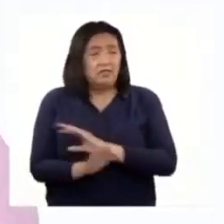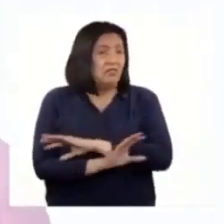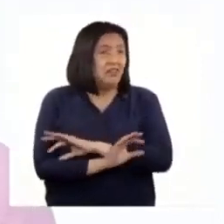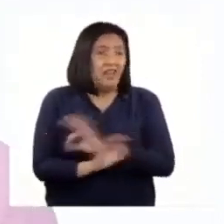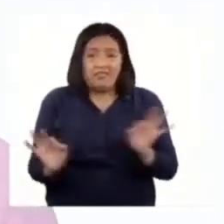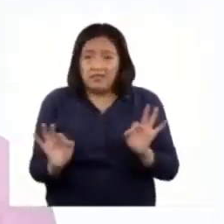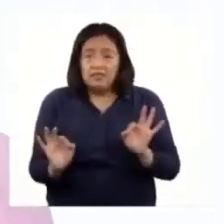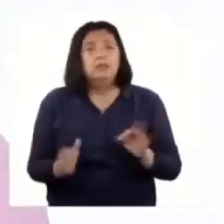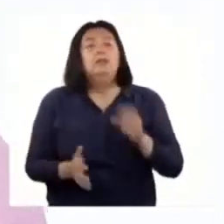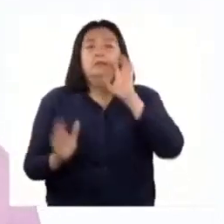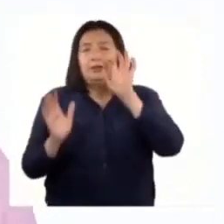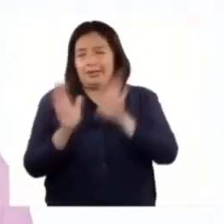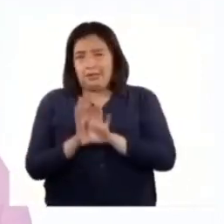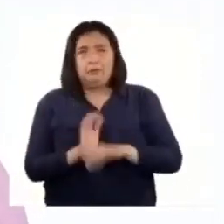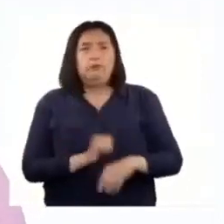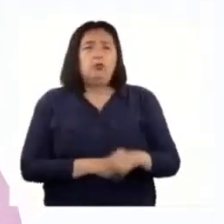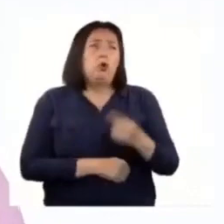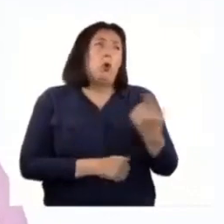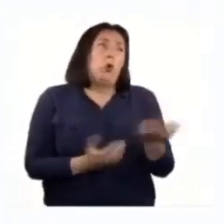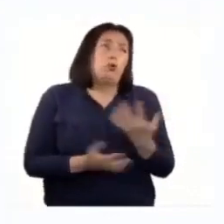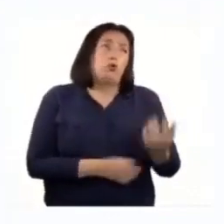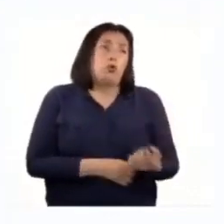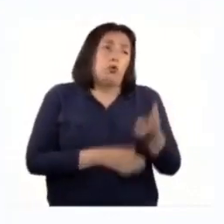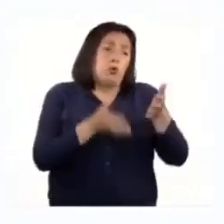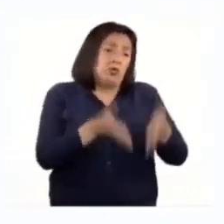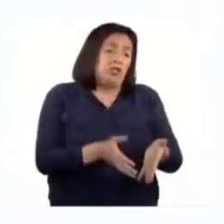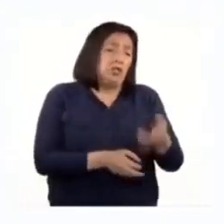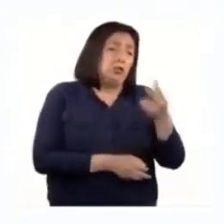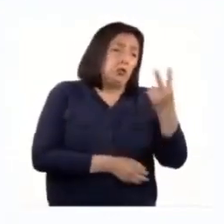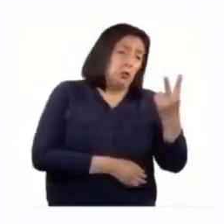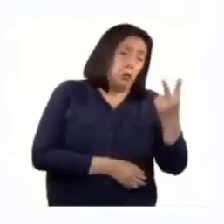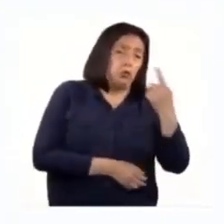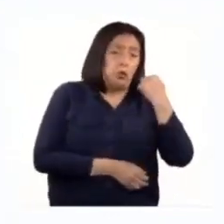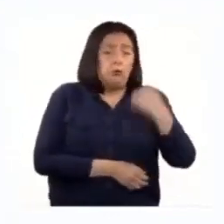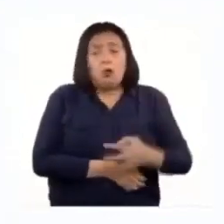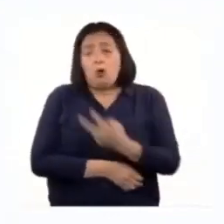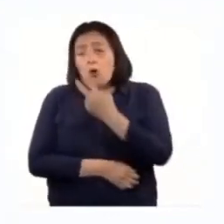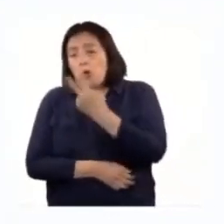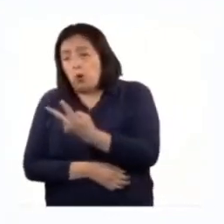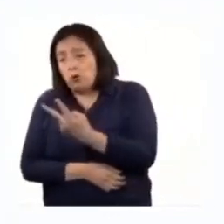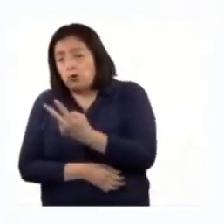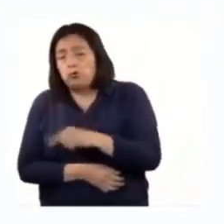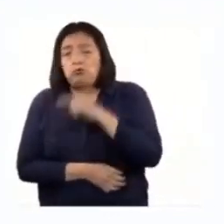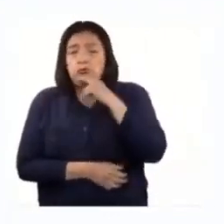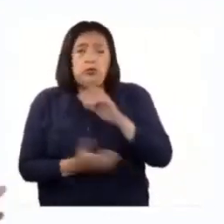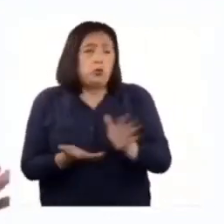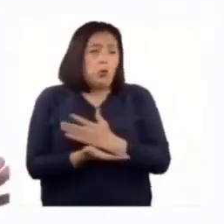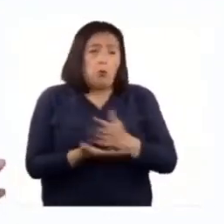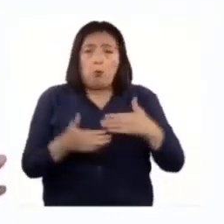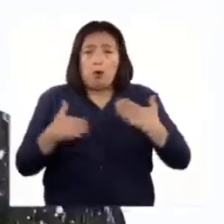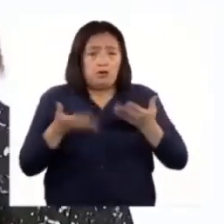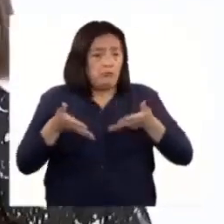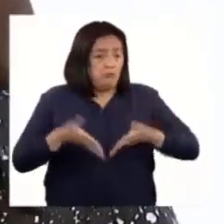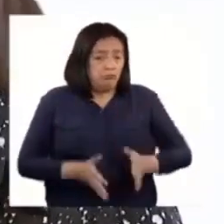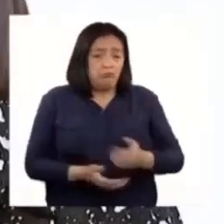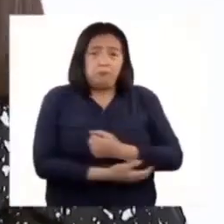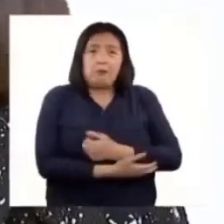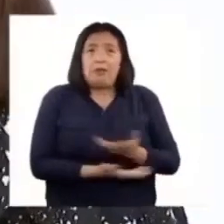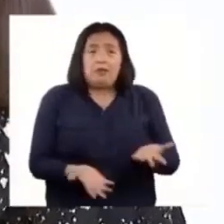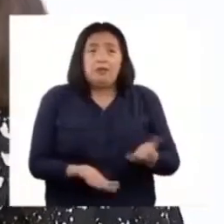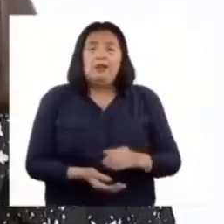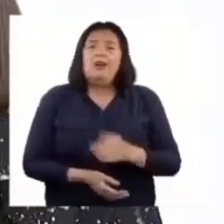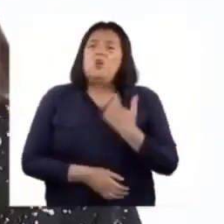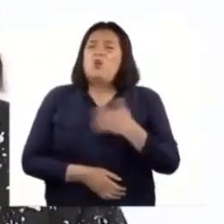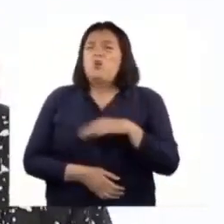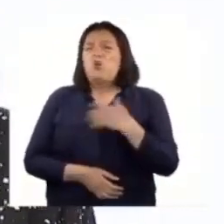B. por ejemplo, que solo sobrevivan dos machos o dos hembras y no puedan reproducirse. B. Profe,